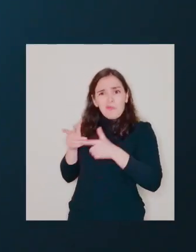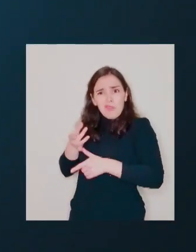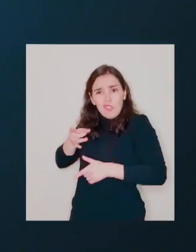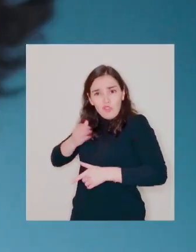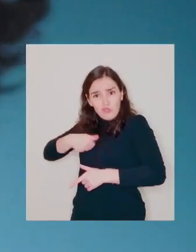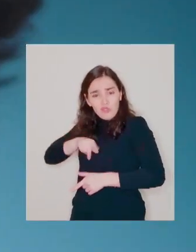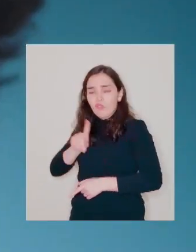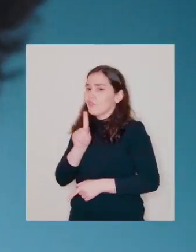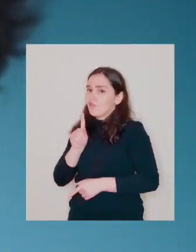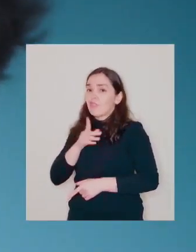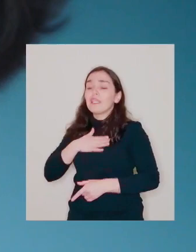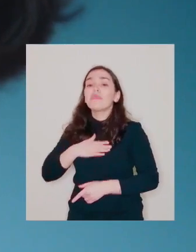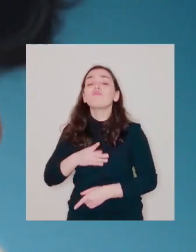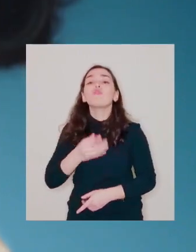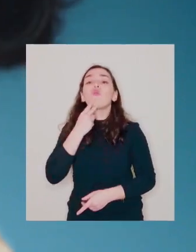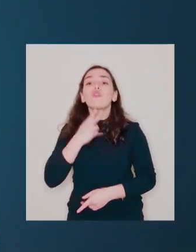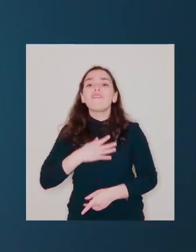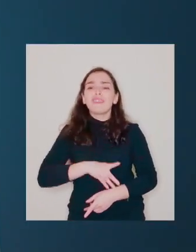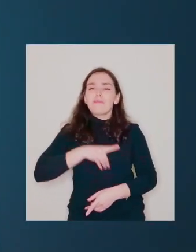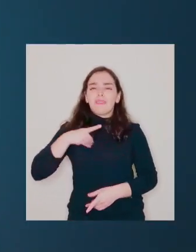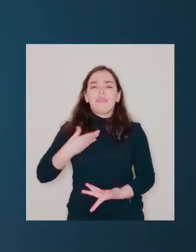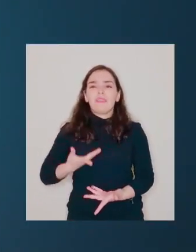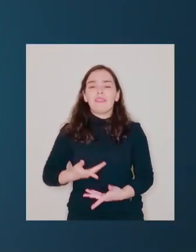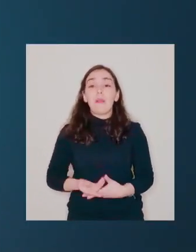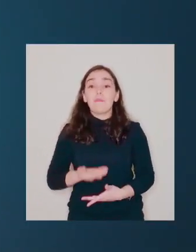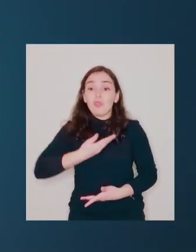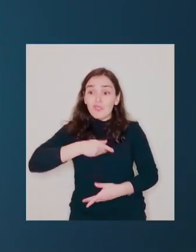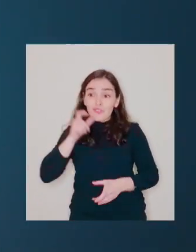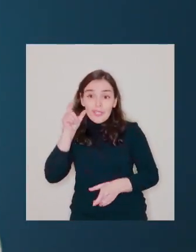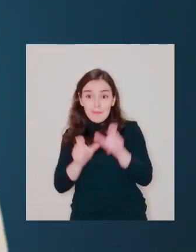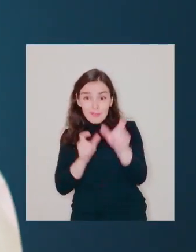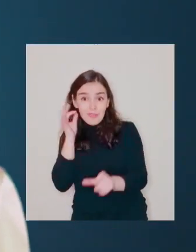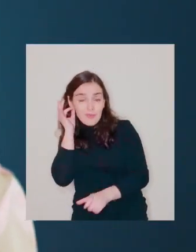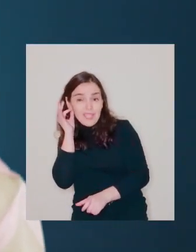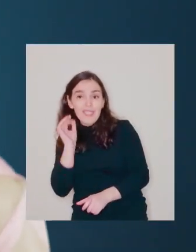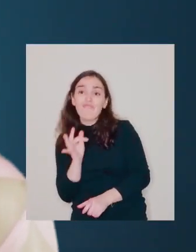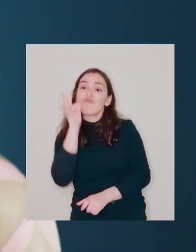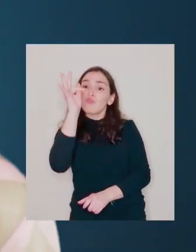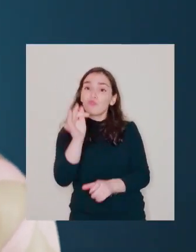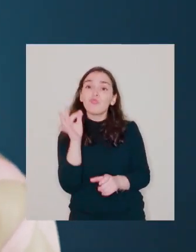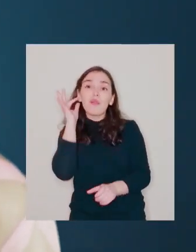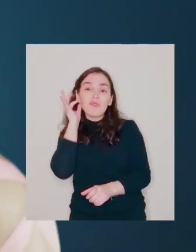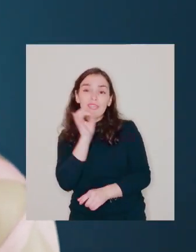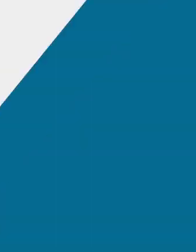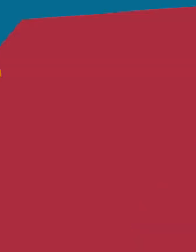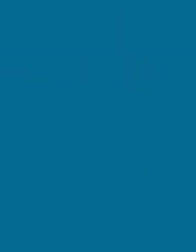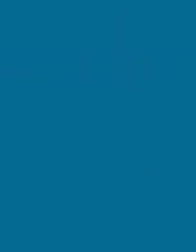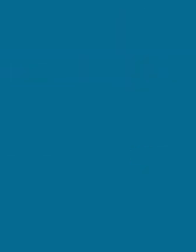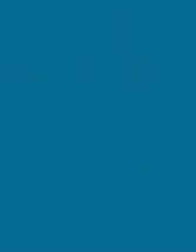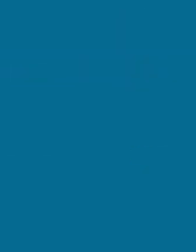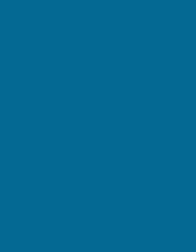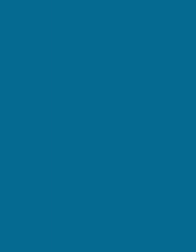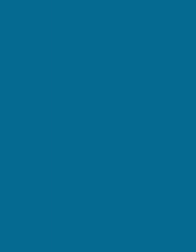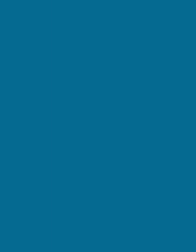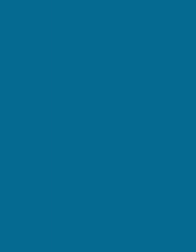privilegio Queremos una vida plena Por nosotras y las que vendrán, las mujeres de Chile Aprobamos